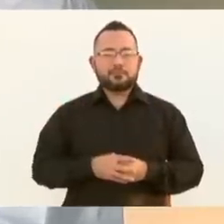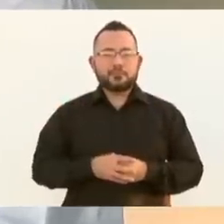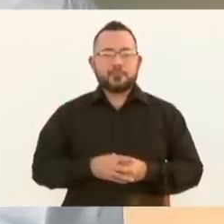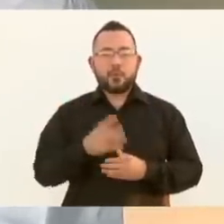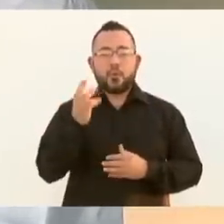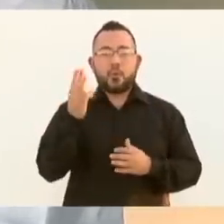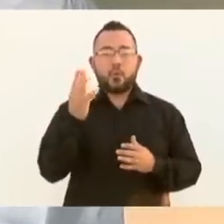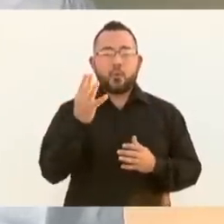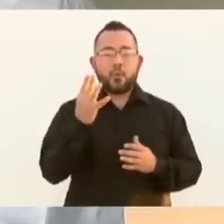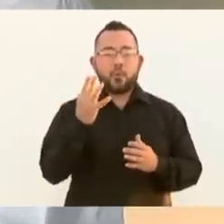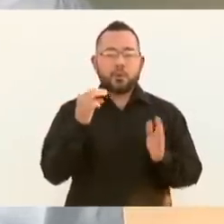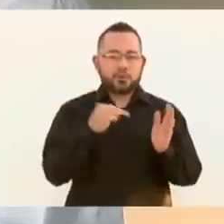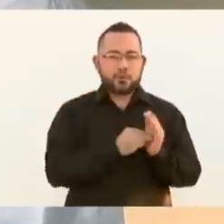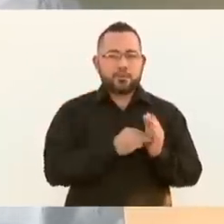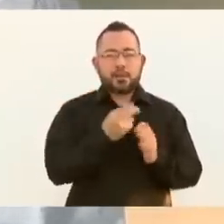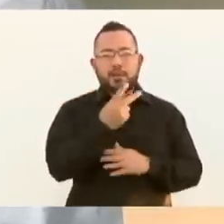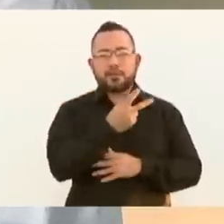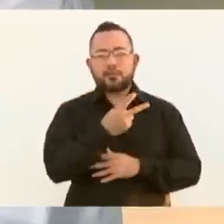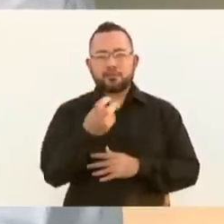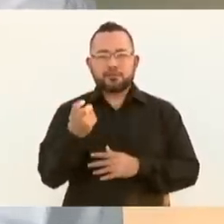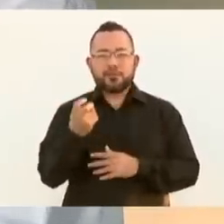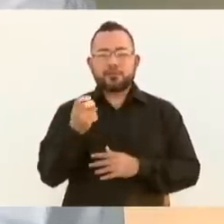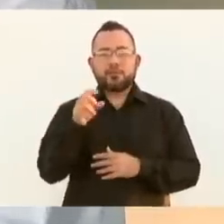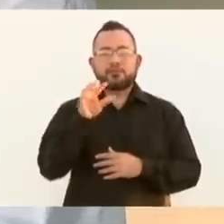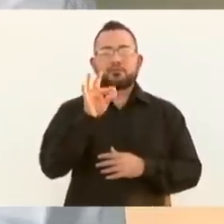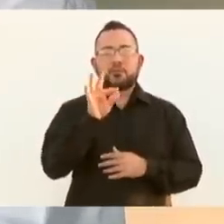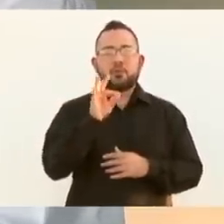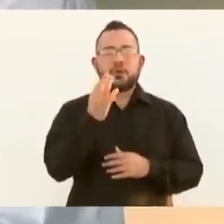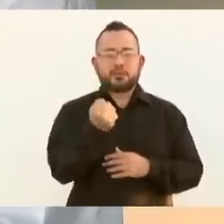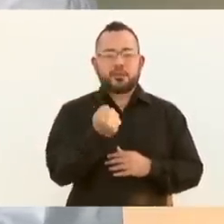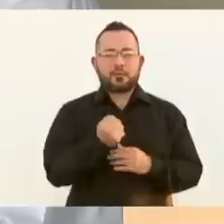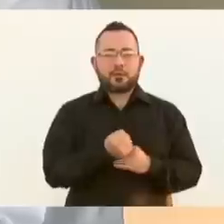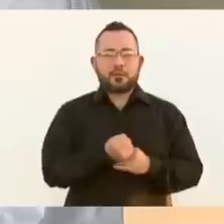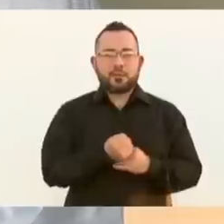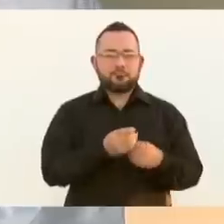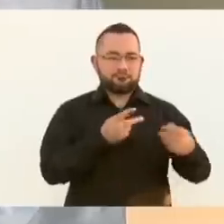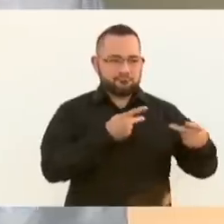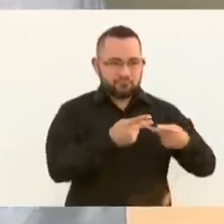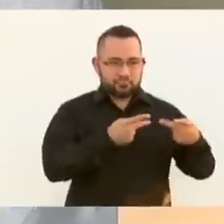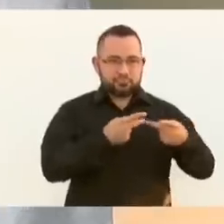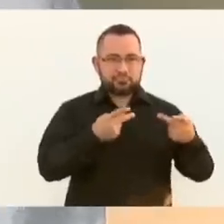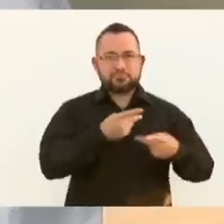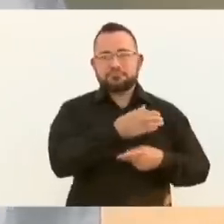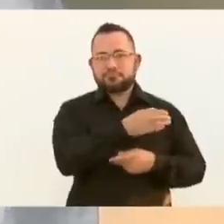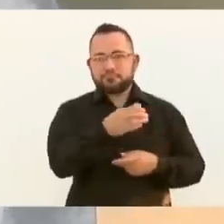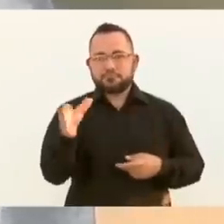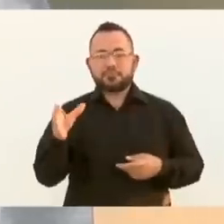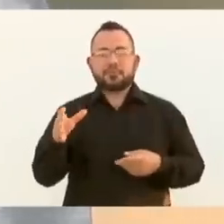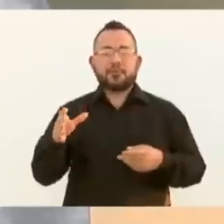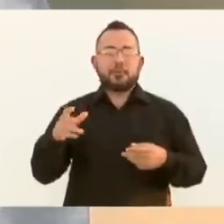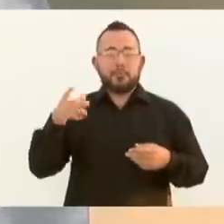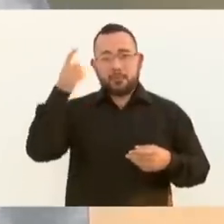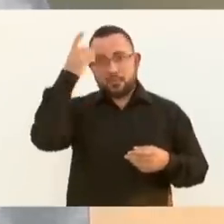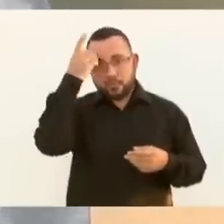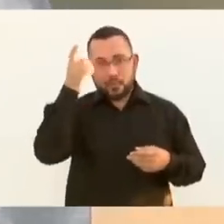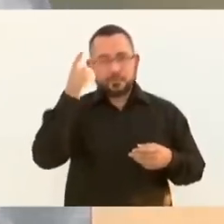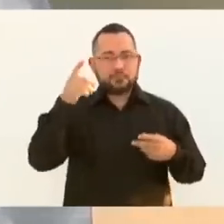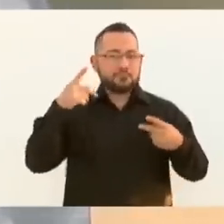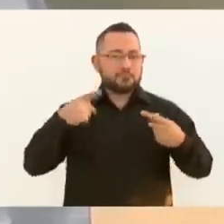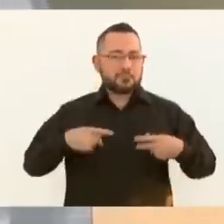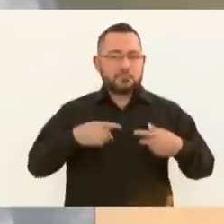249 productores, ejidatarios, pequeños propietarios.